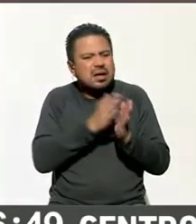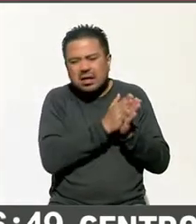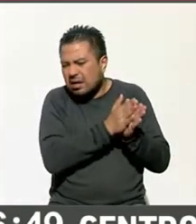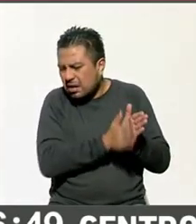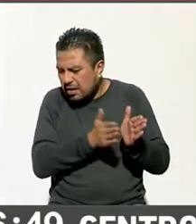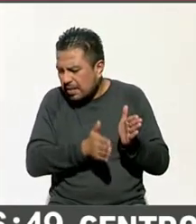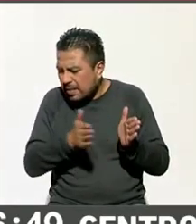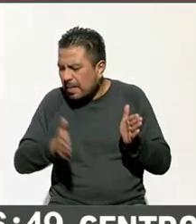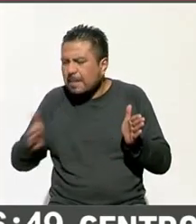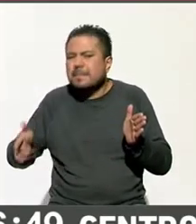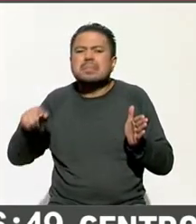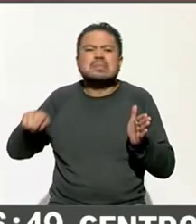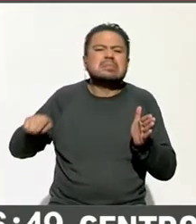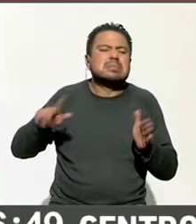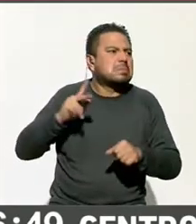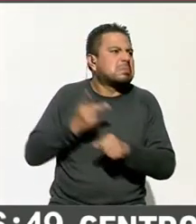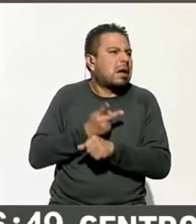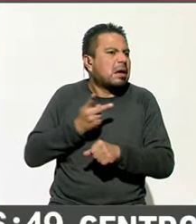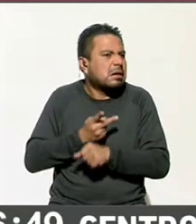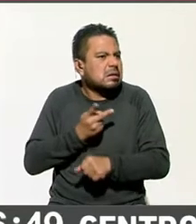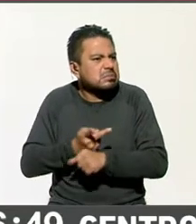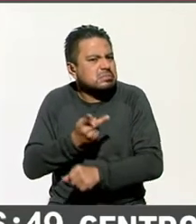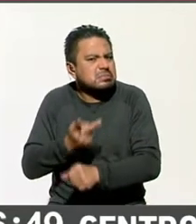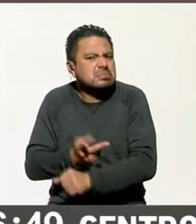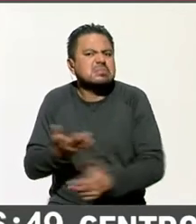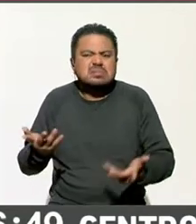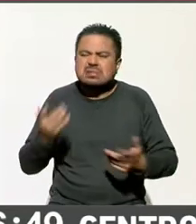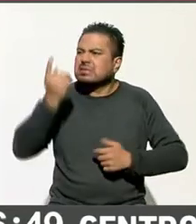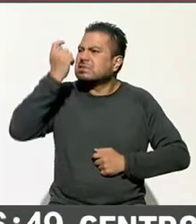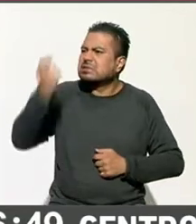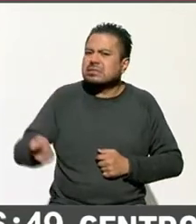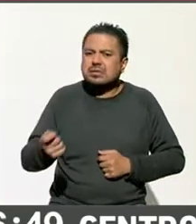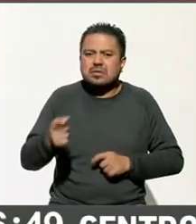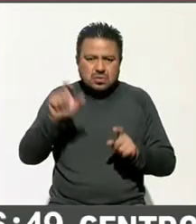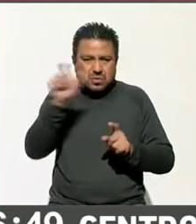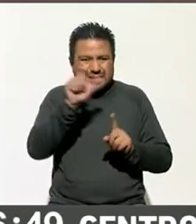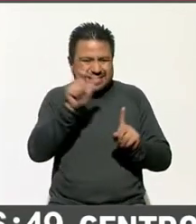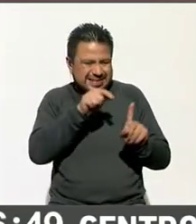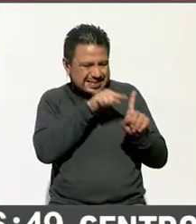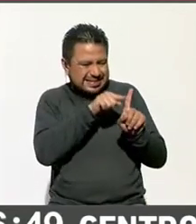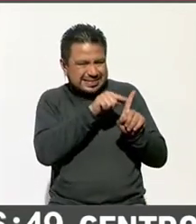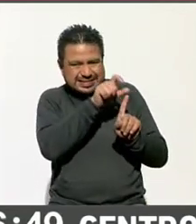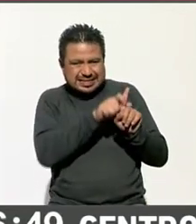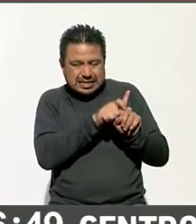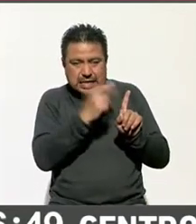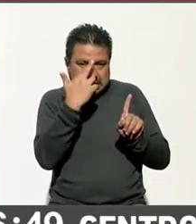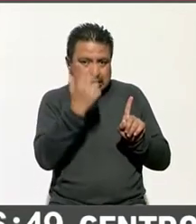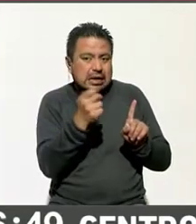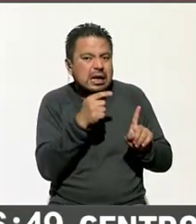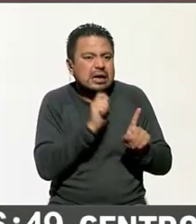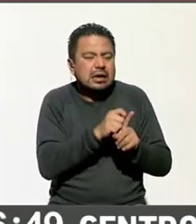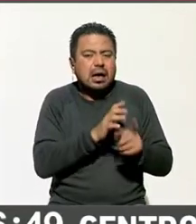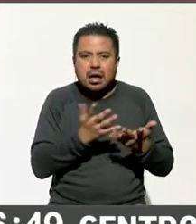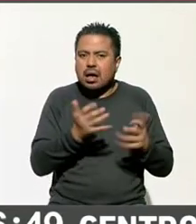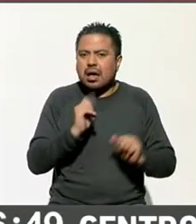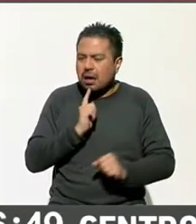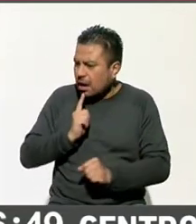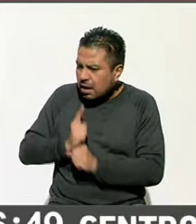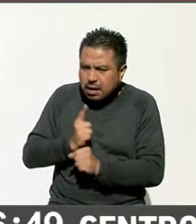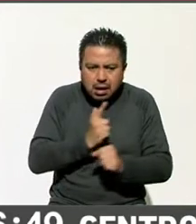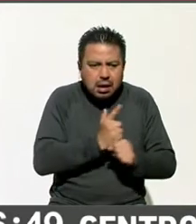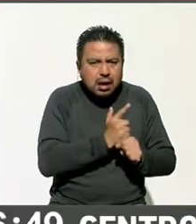¿Qué es lo que sucede cuando estas razones ya las vemos